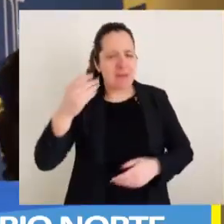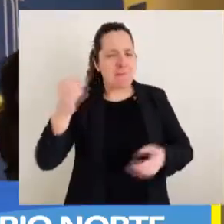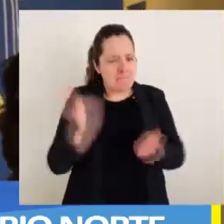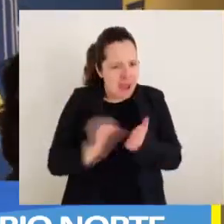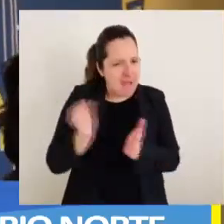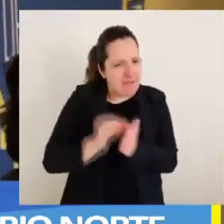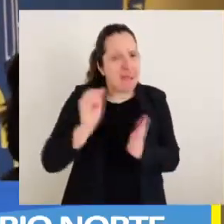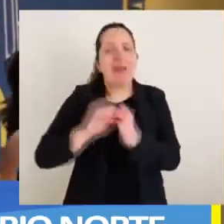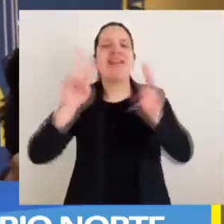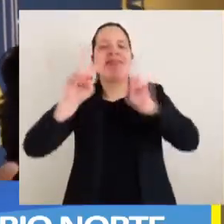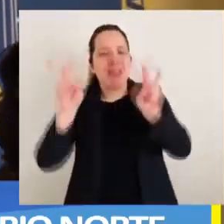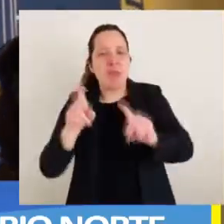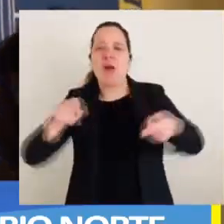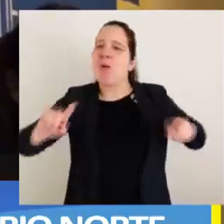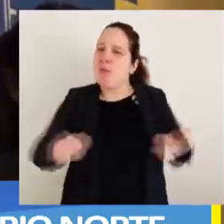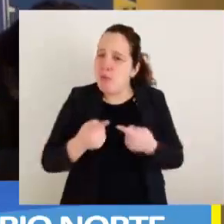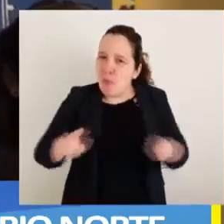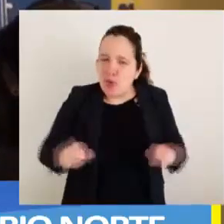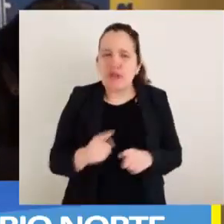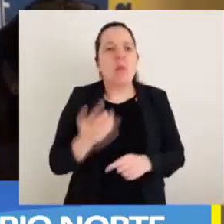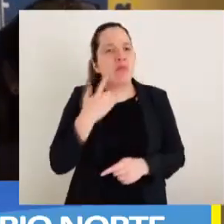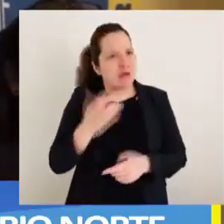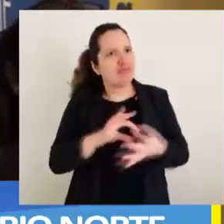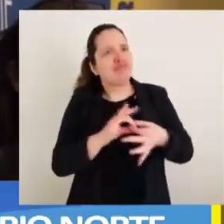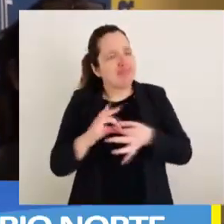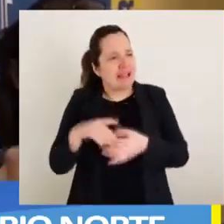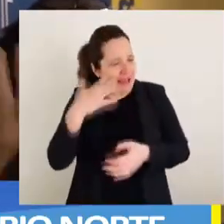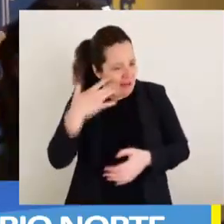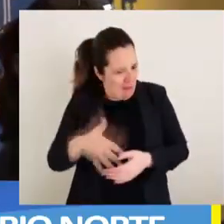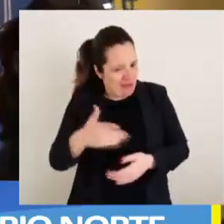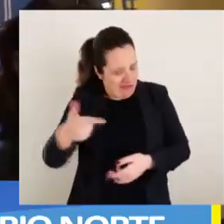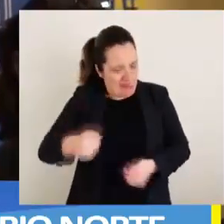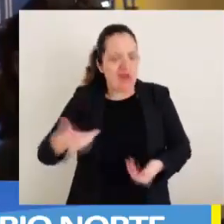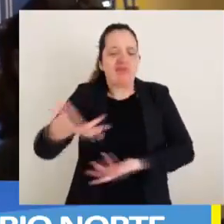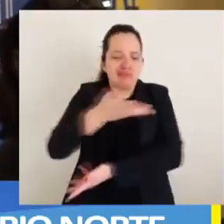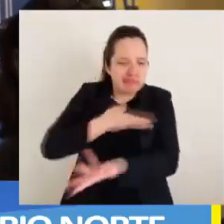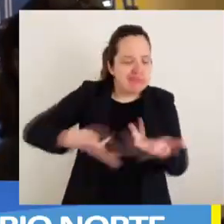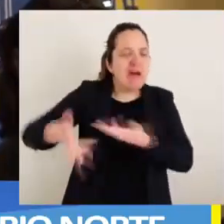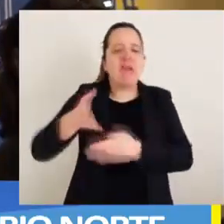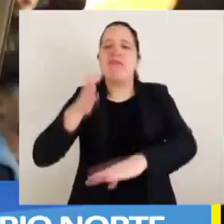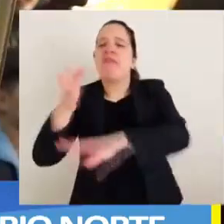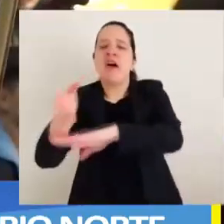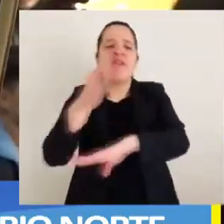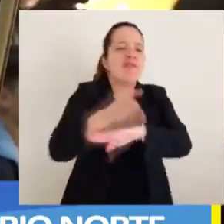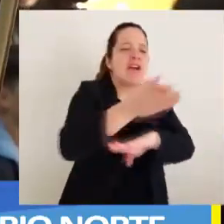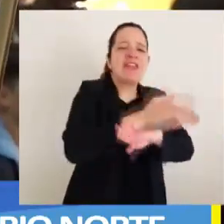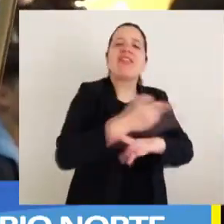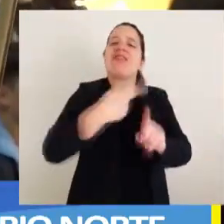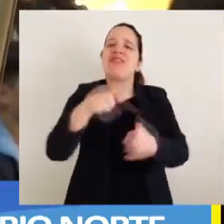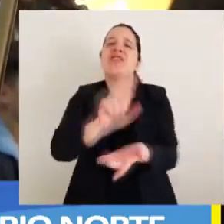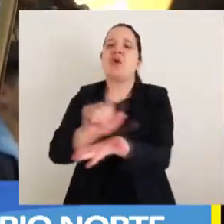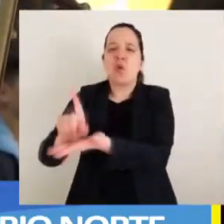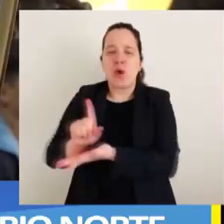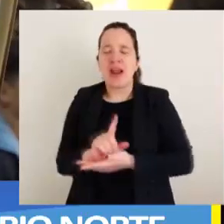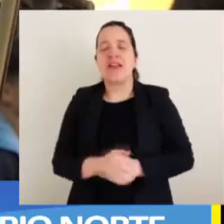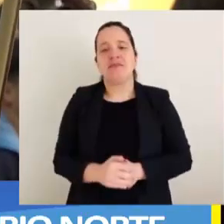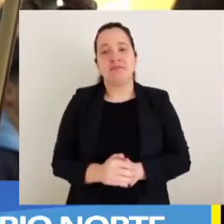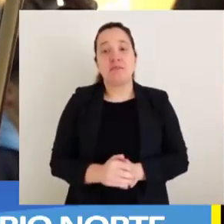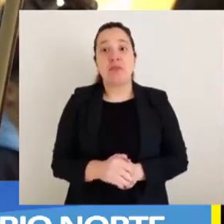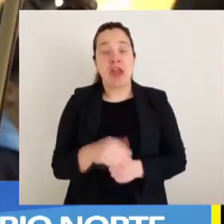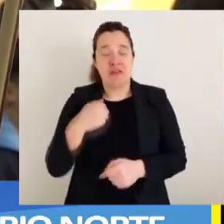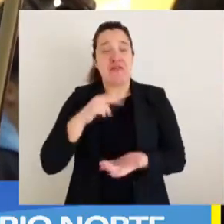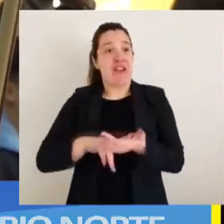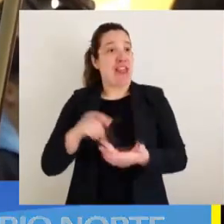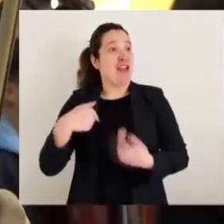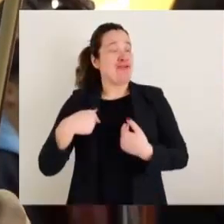y aprendiendo música, resaltando la importancia de este tipo de encuentros en los barrios de la comuna. Bueno, este es un